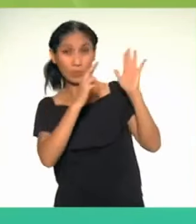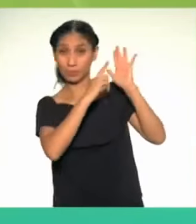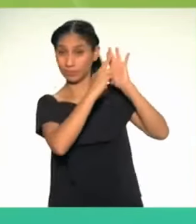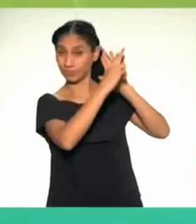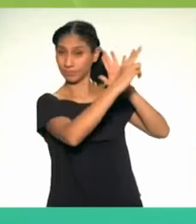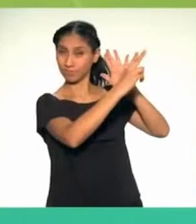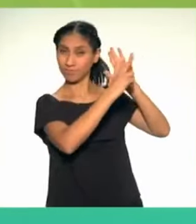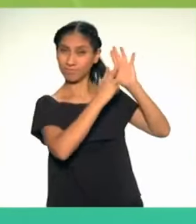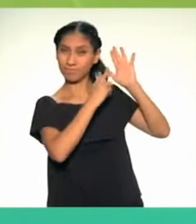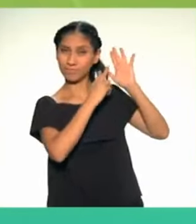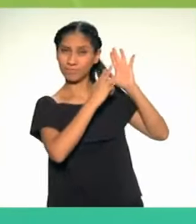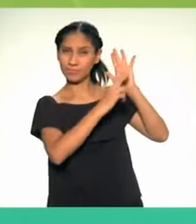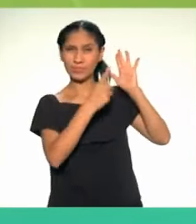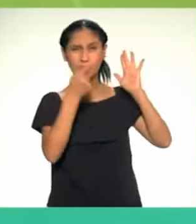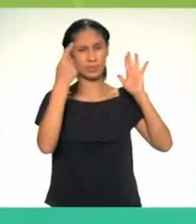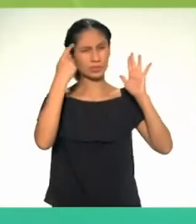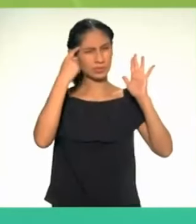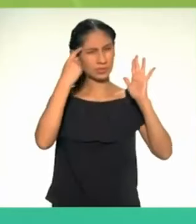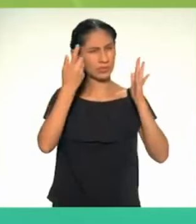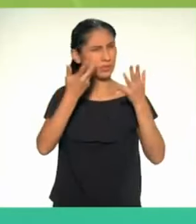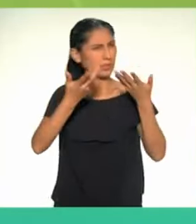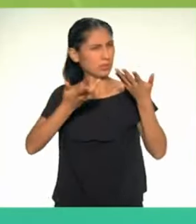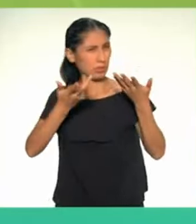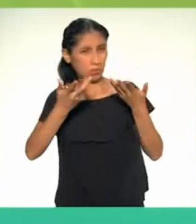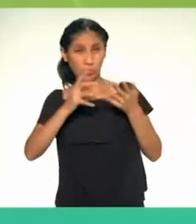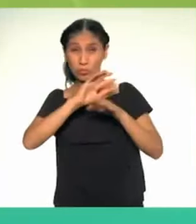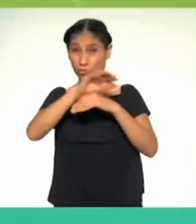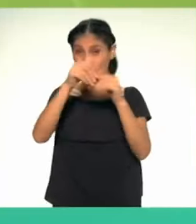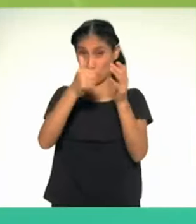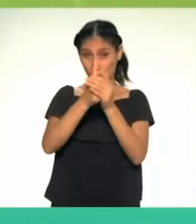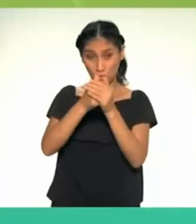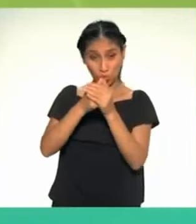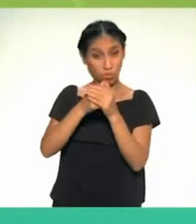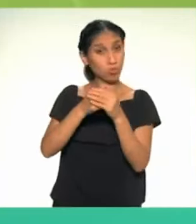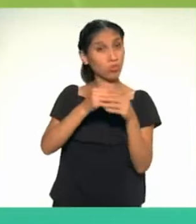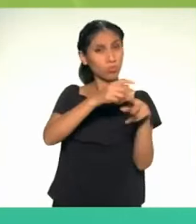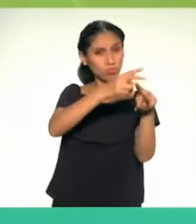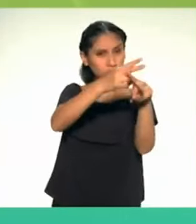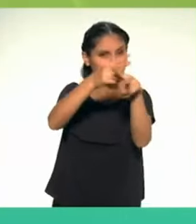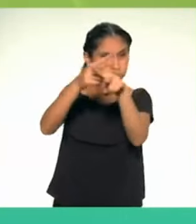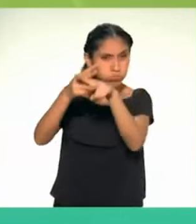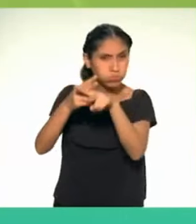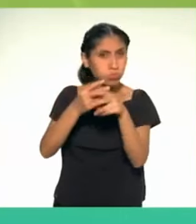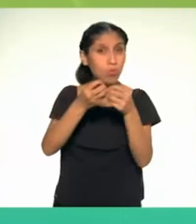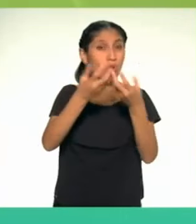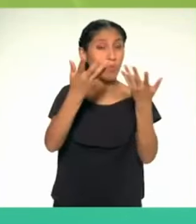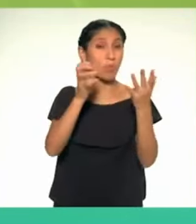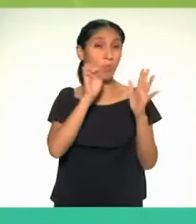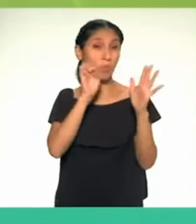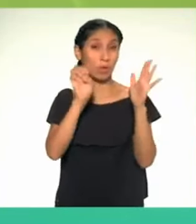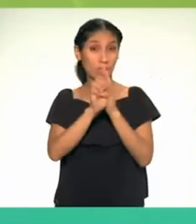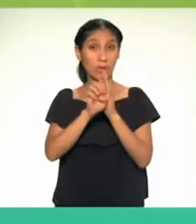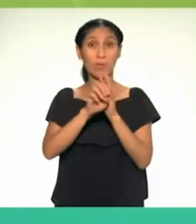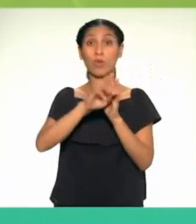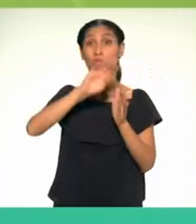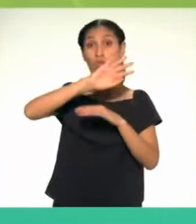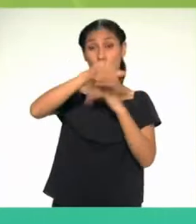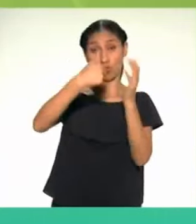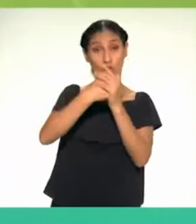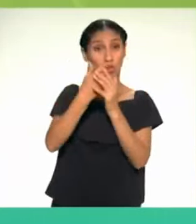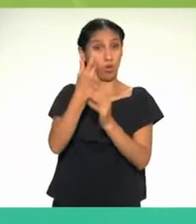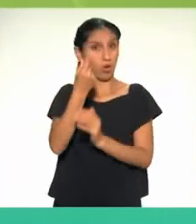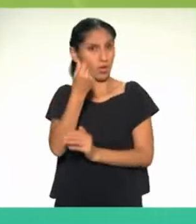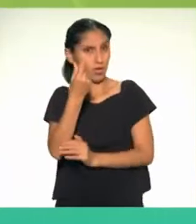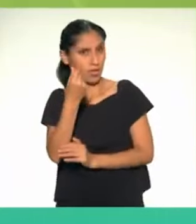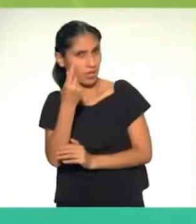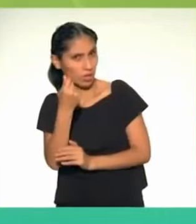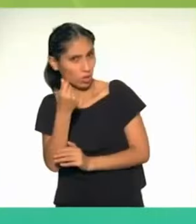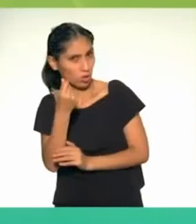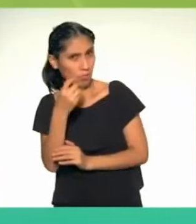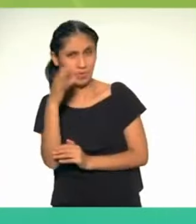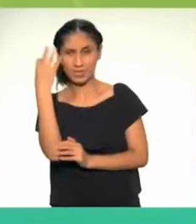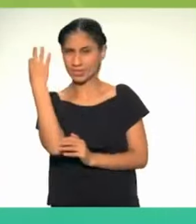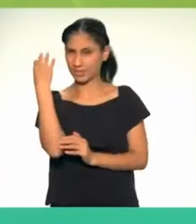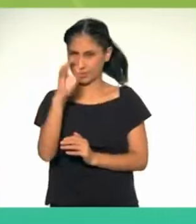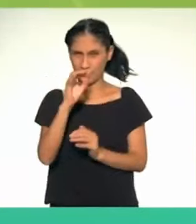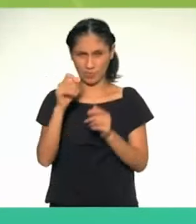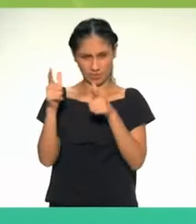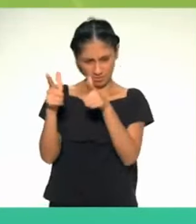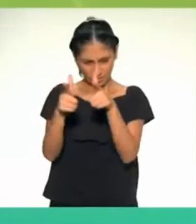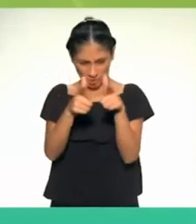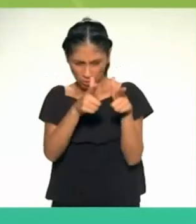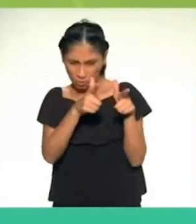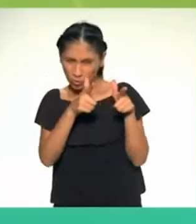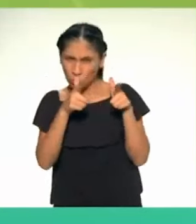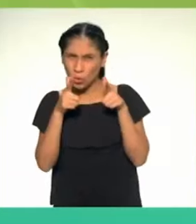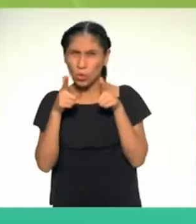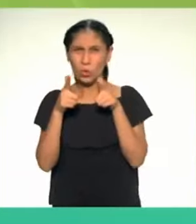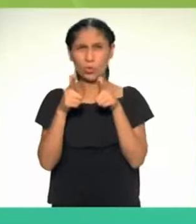extinción de especies. Para eso, las actividades económicas deben siempre estar en una constante supervisión que